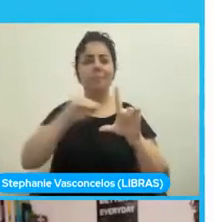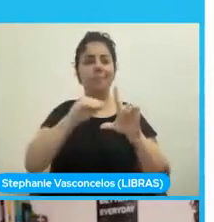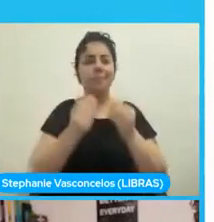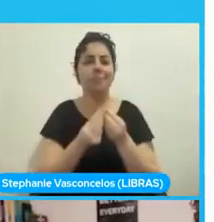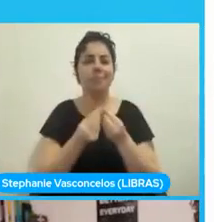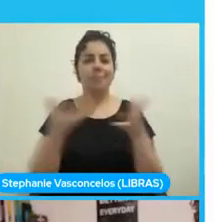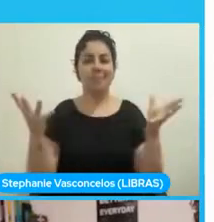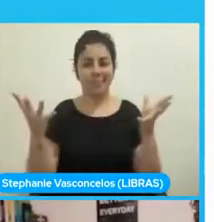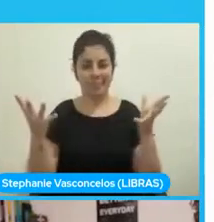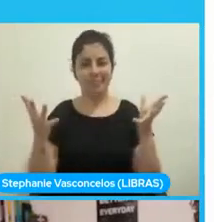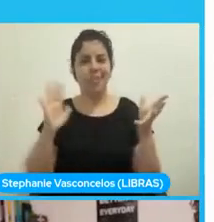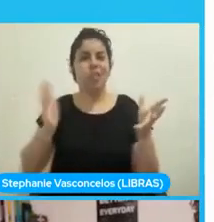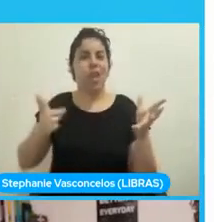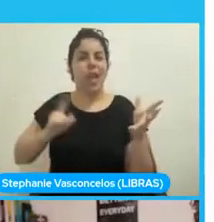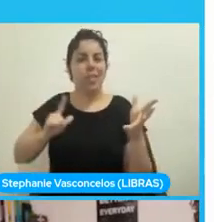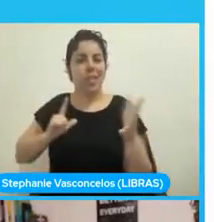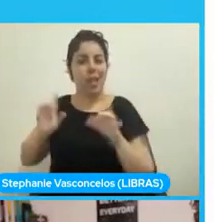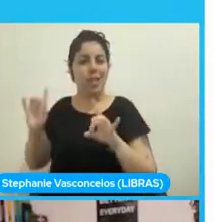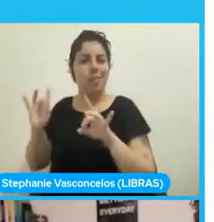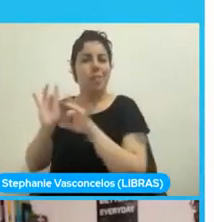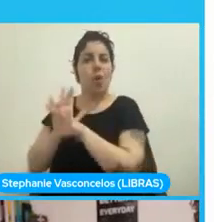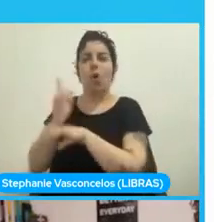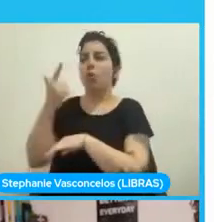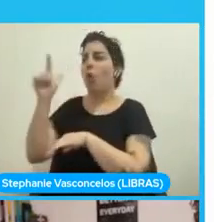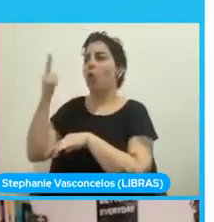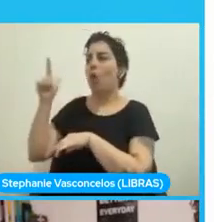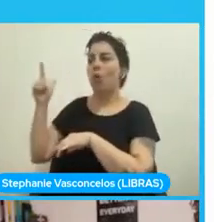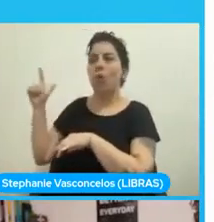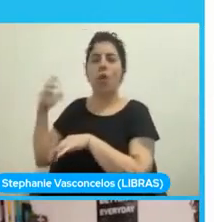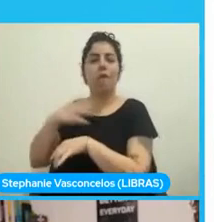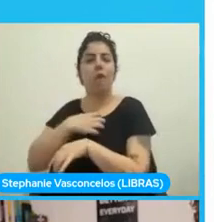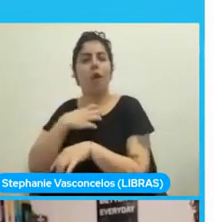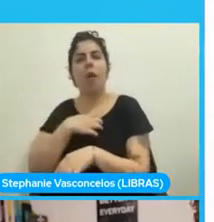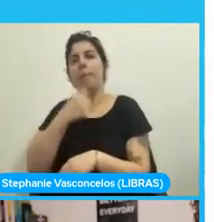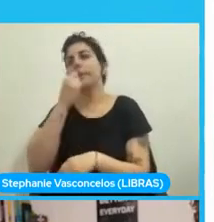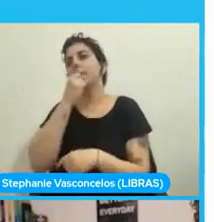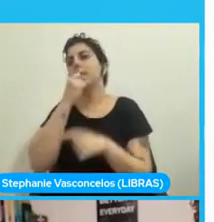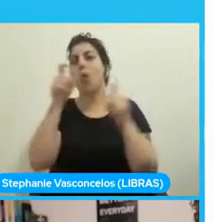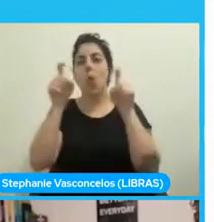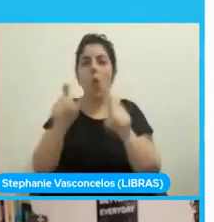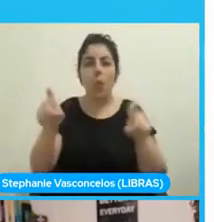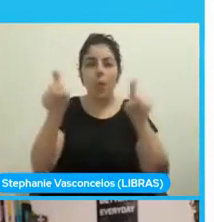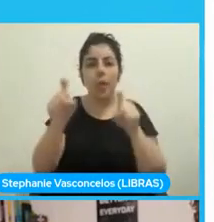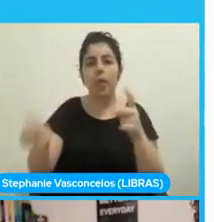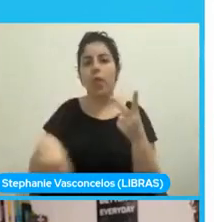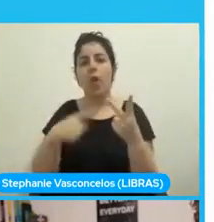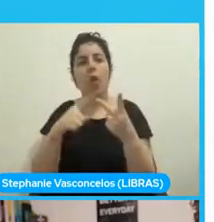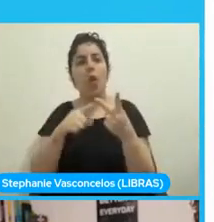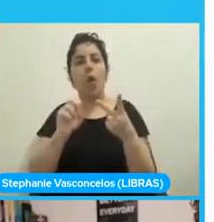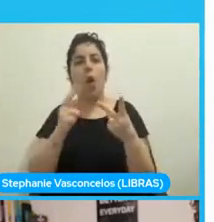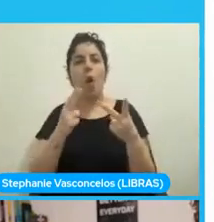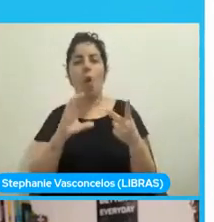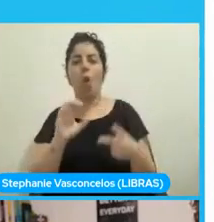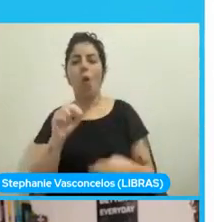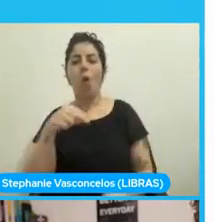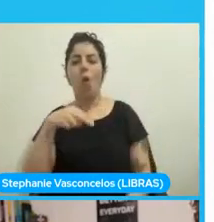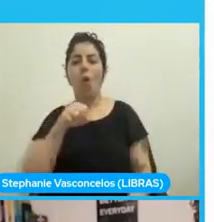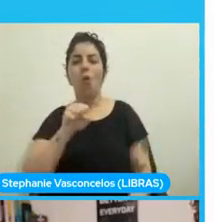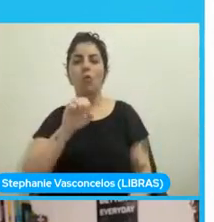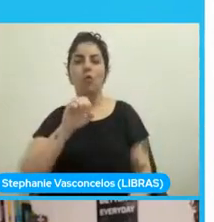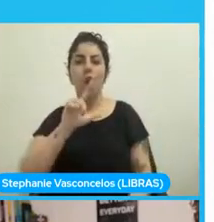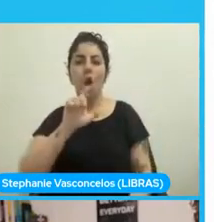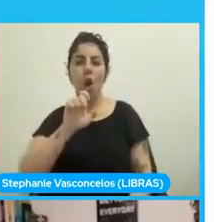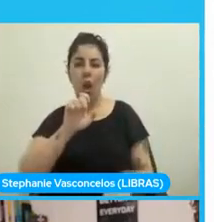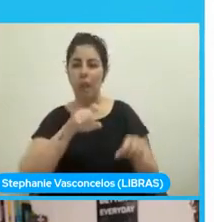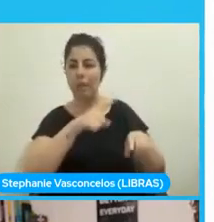diferentes, de diferentes formas, sea en el desktop o sea en el de consola y poder llevarla a